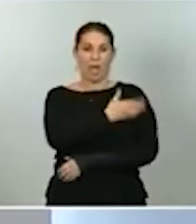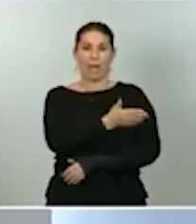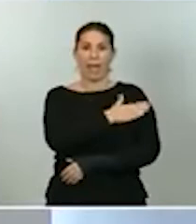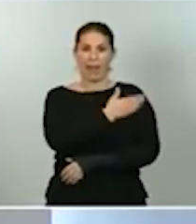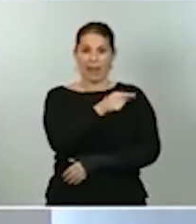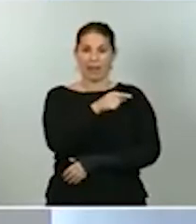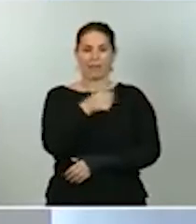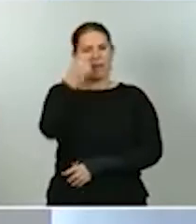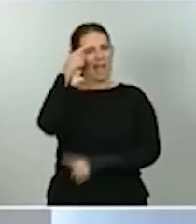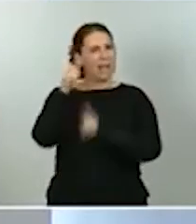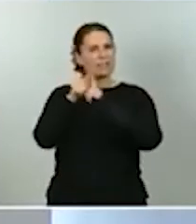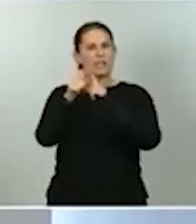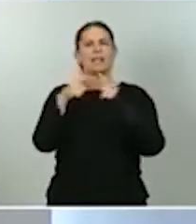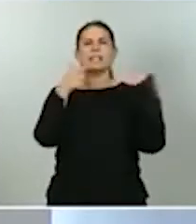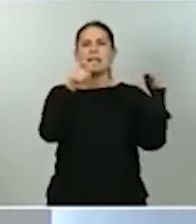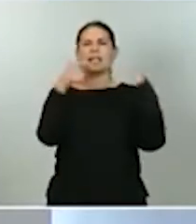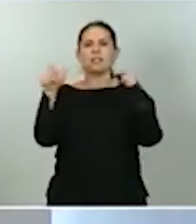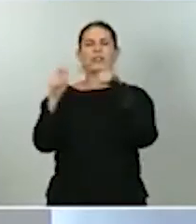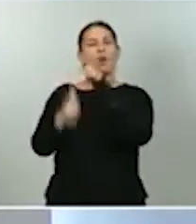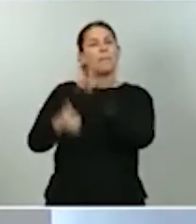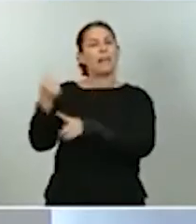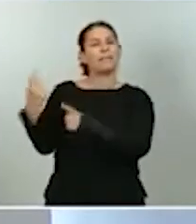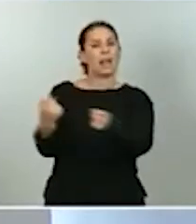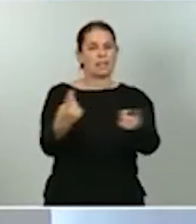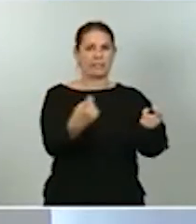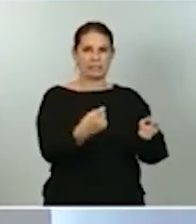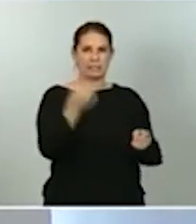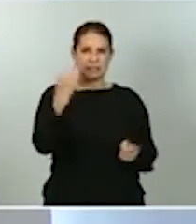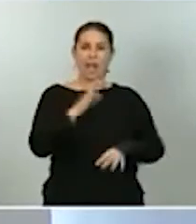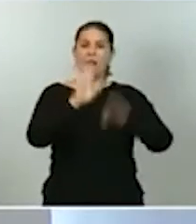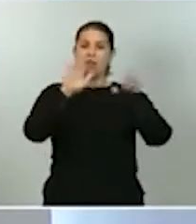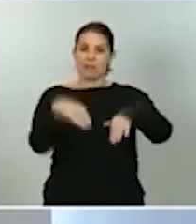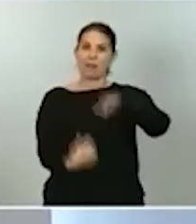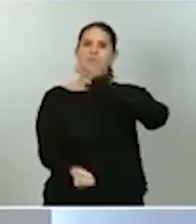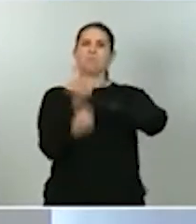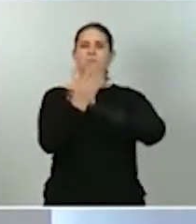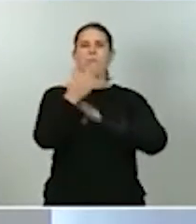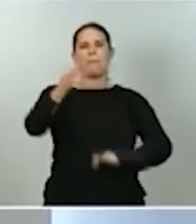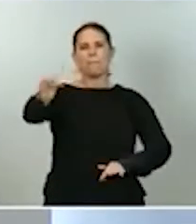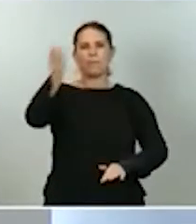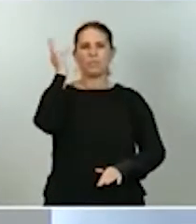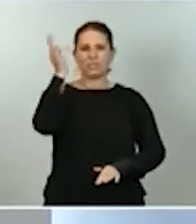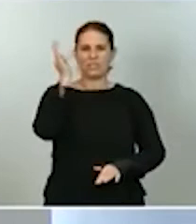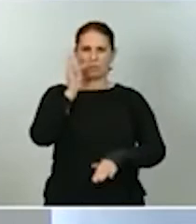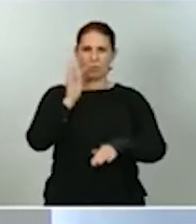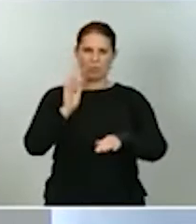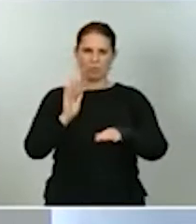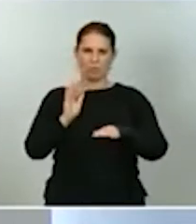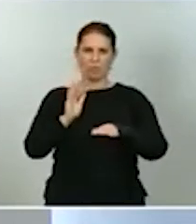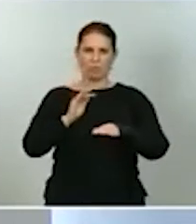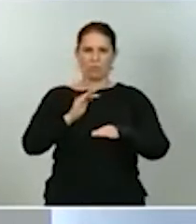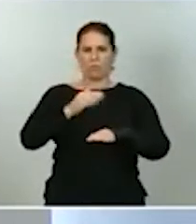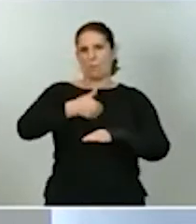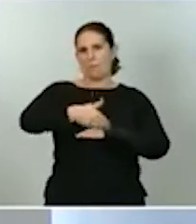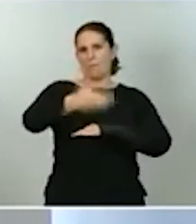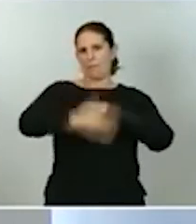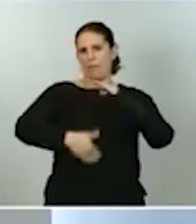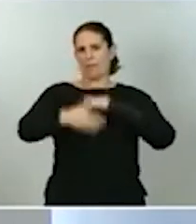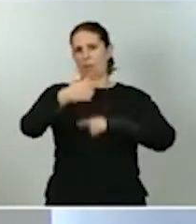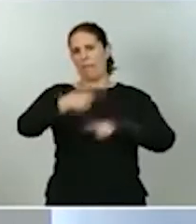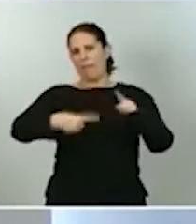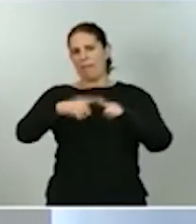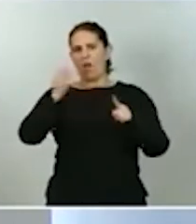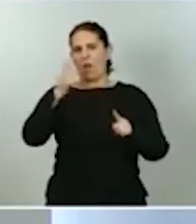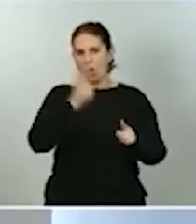los sectores que más lo necesitan y que están generando un flujo positivo de financiación a medio o largo plazo. Aprovecho para